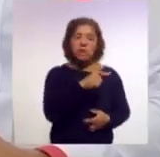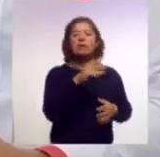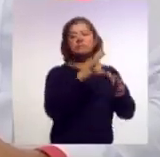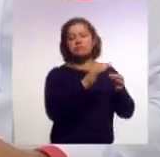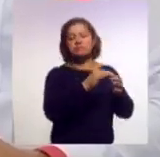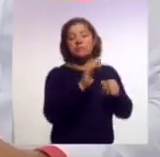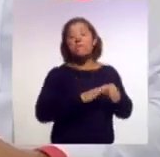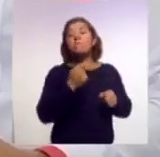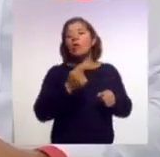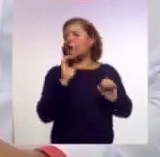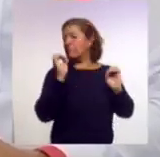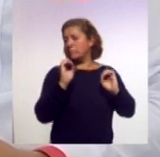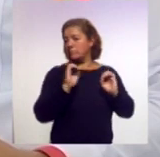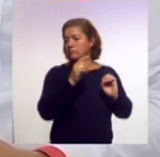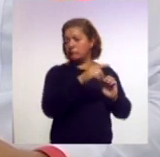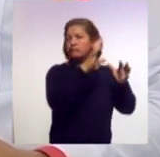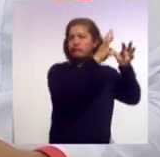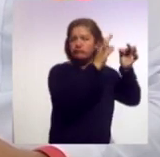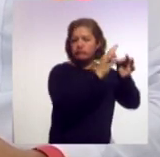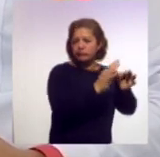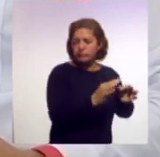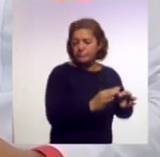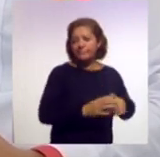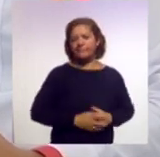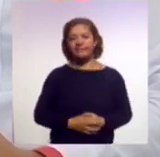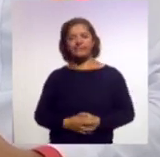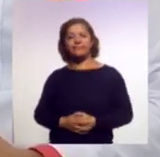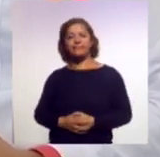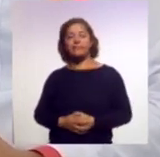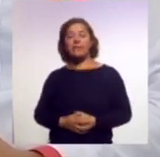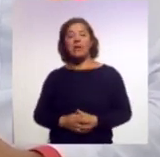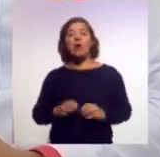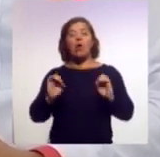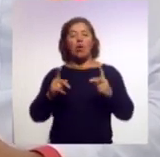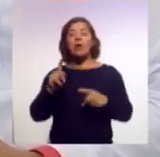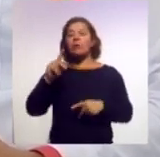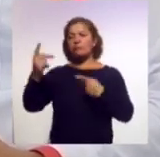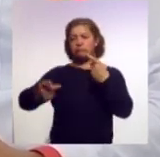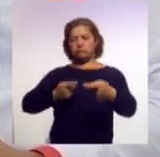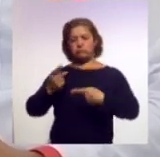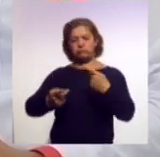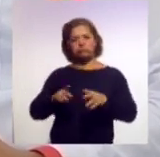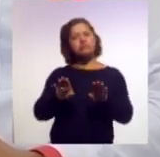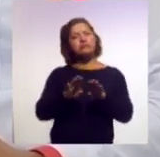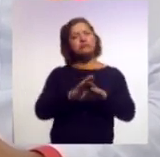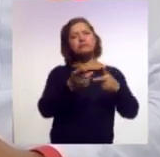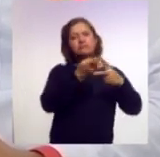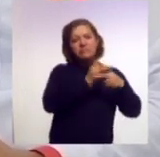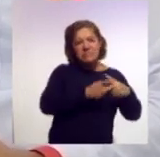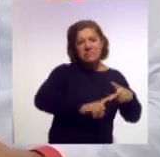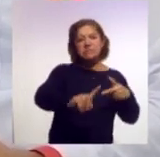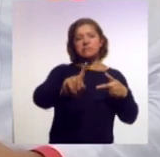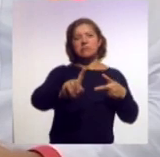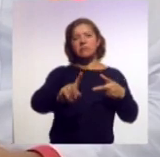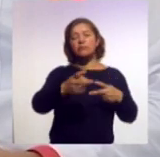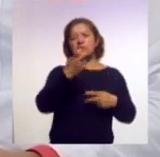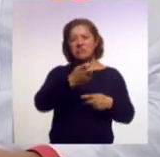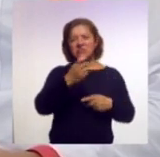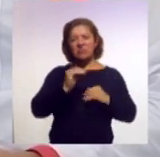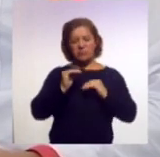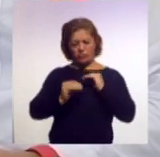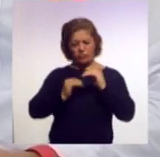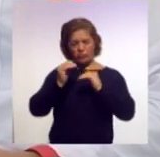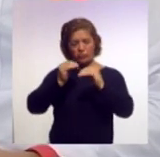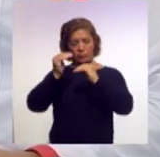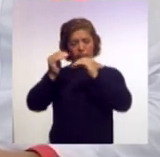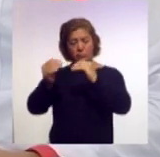bien, oye, y finalmente hay una pregunta que obviamente nos llega mucho, es ¿cómo podemos iniciar precisamente con este proceso de